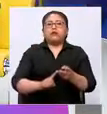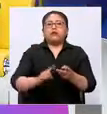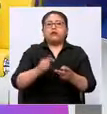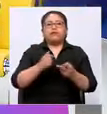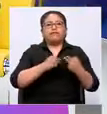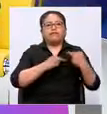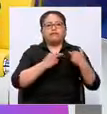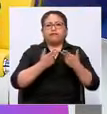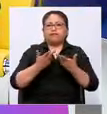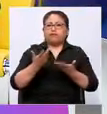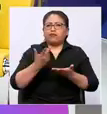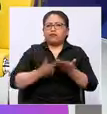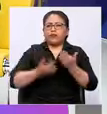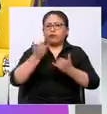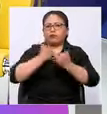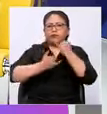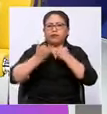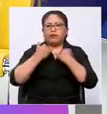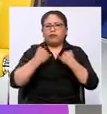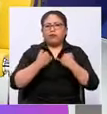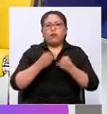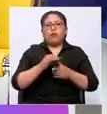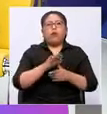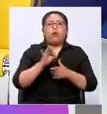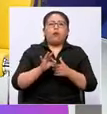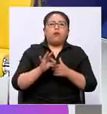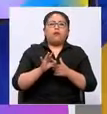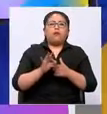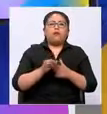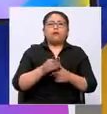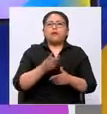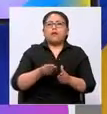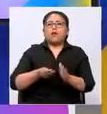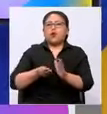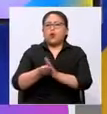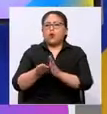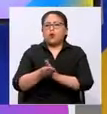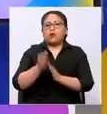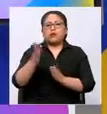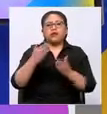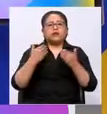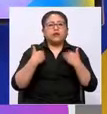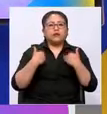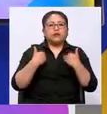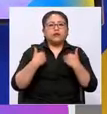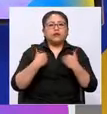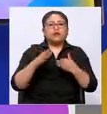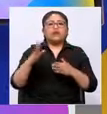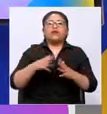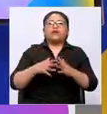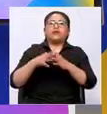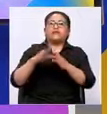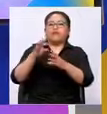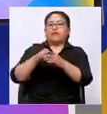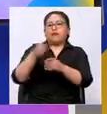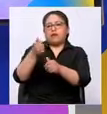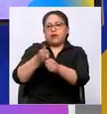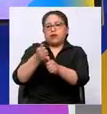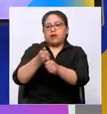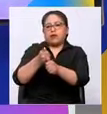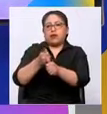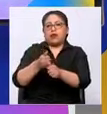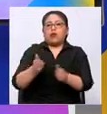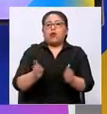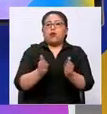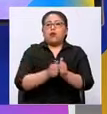son las supuestas coimas que se han realizado en los Estados Unidos. Junto a él lo